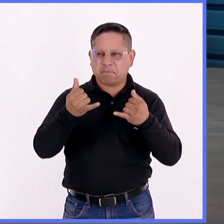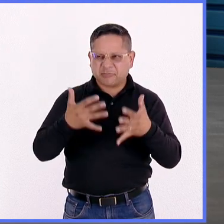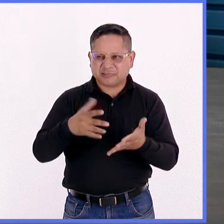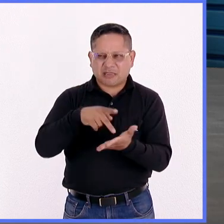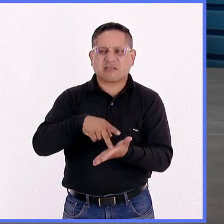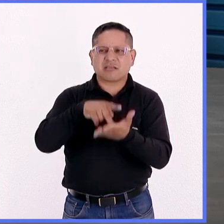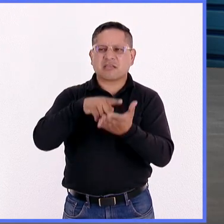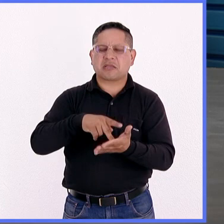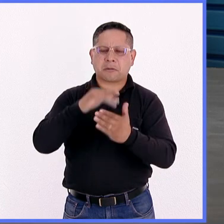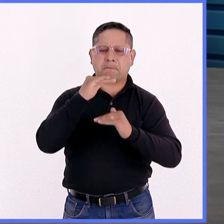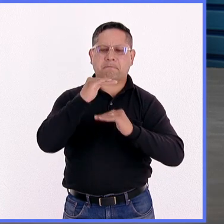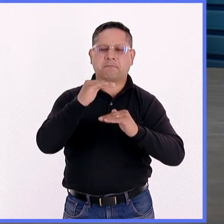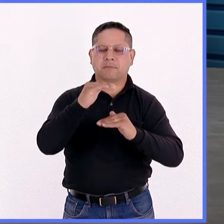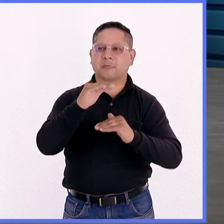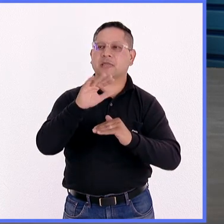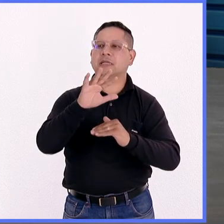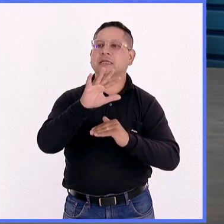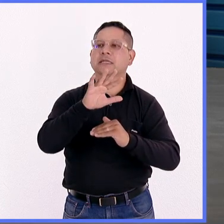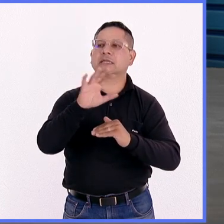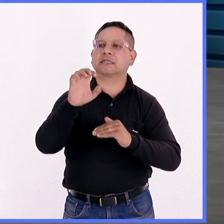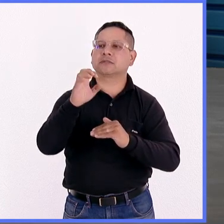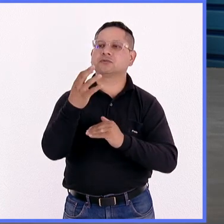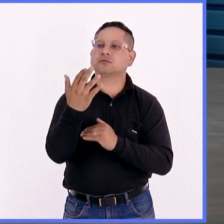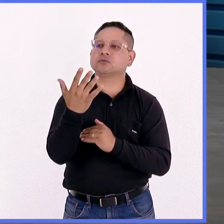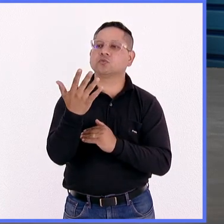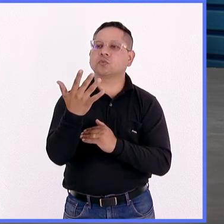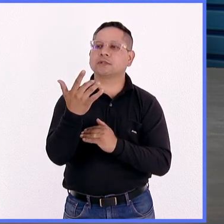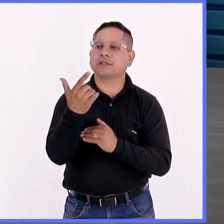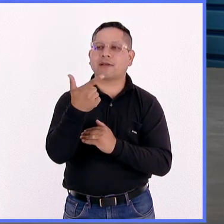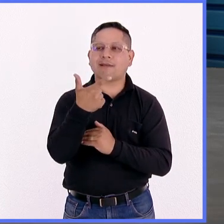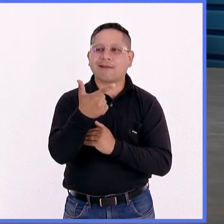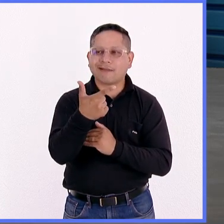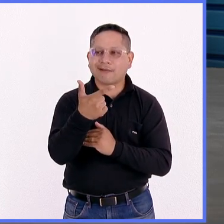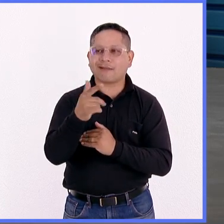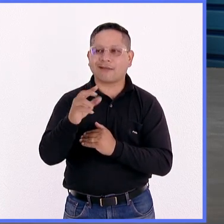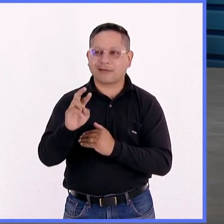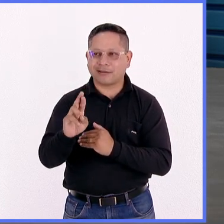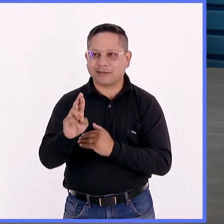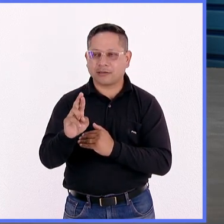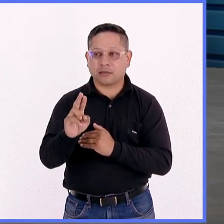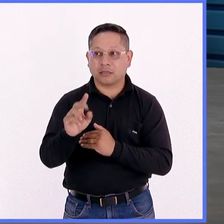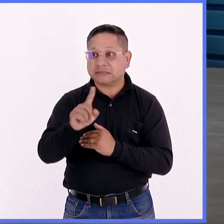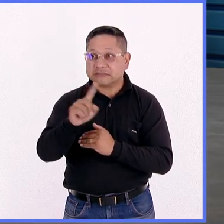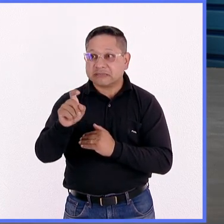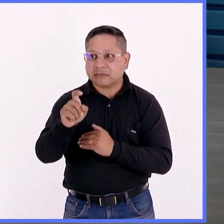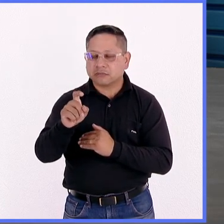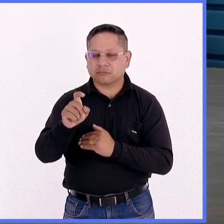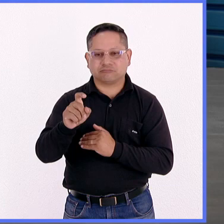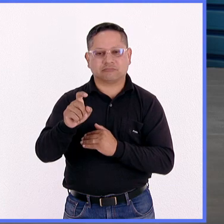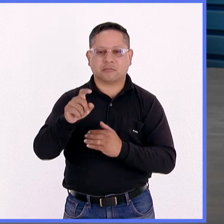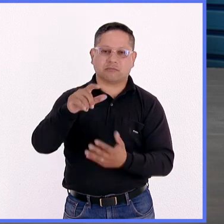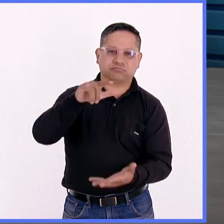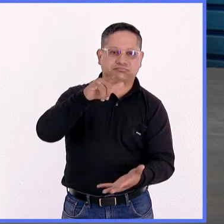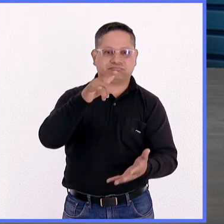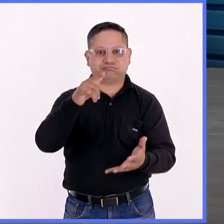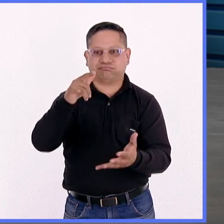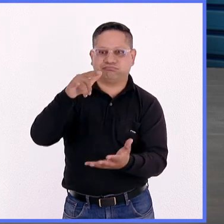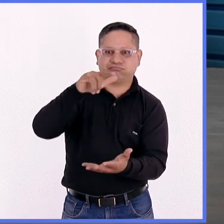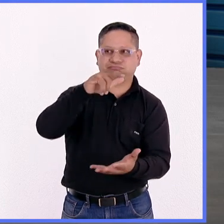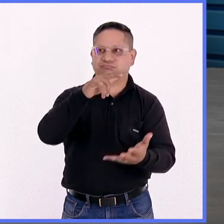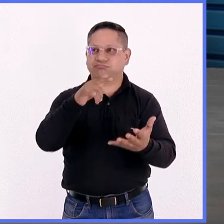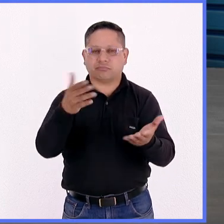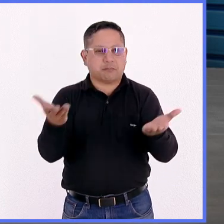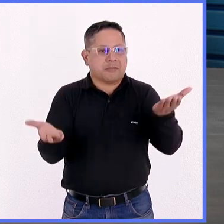que puede tener es 550 gramos, pero tampoco puede pesar 100 gramos porque desbalancea la carga.